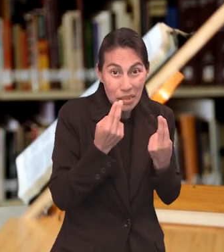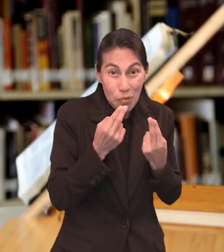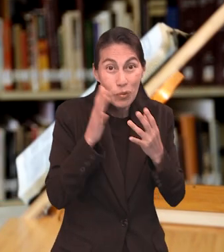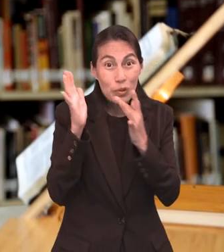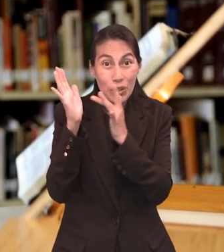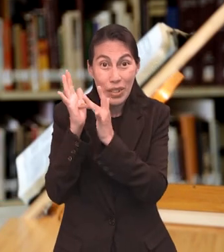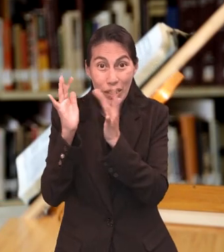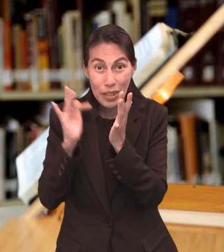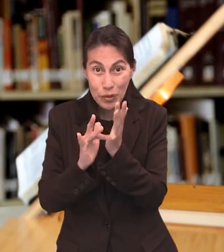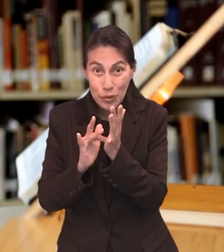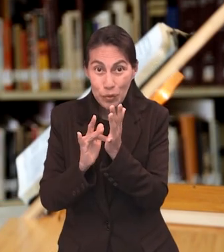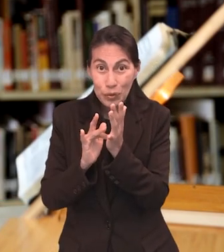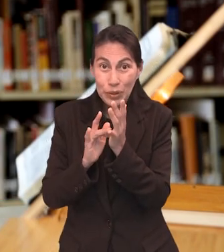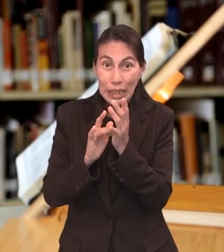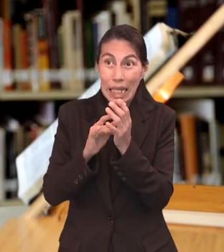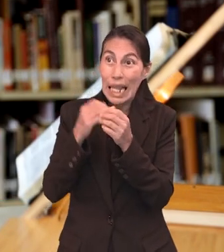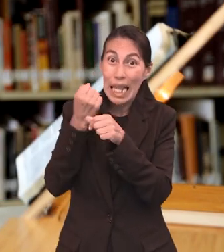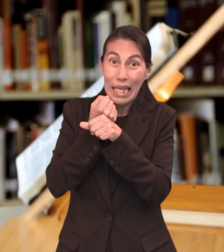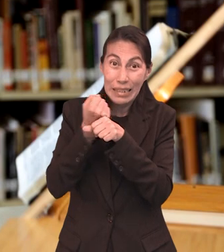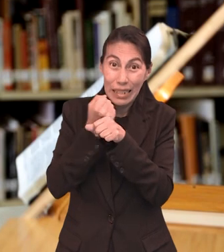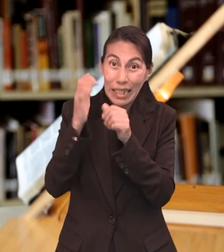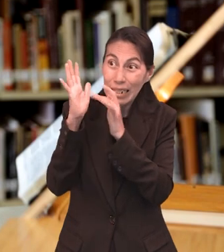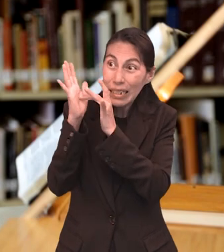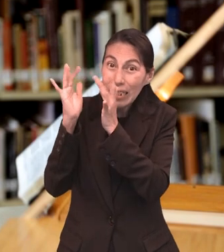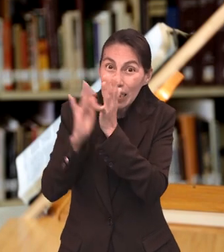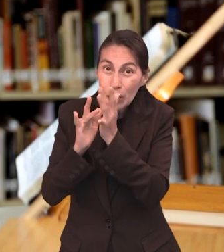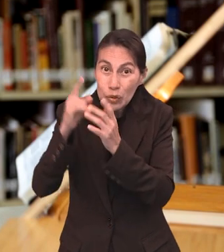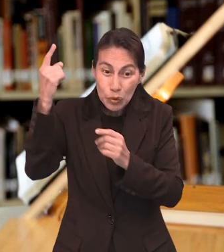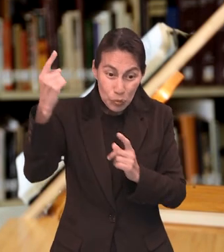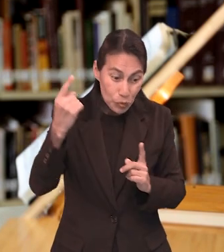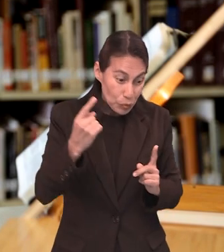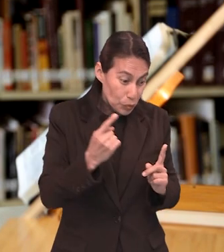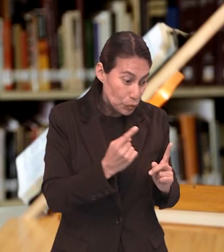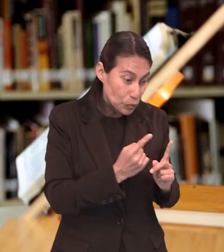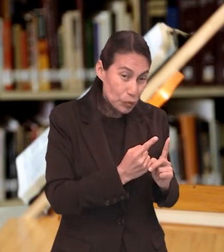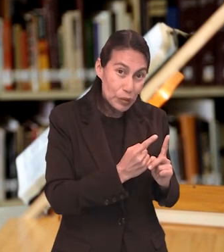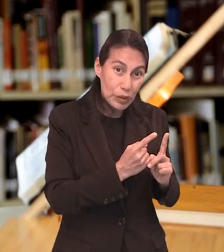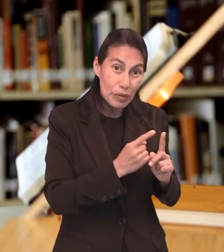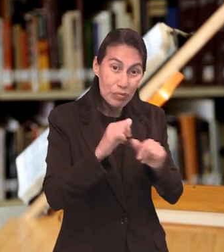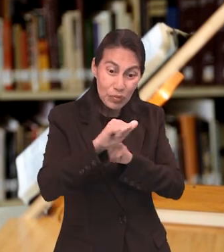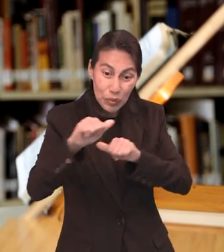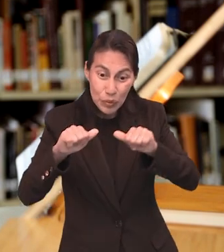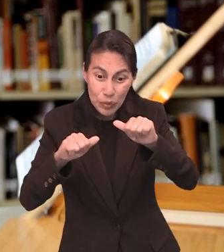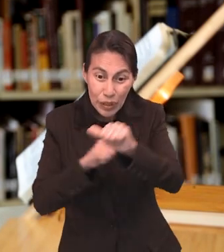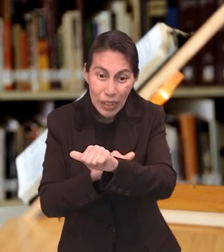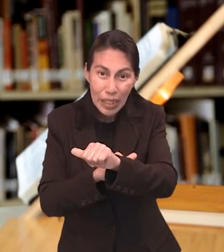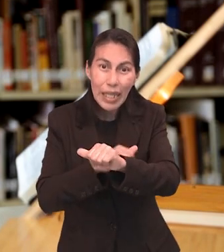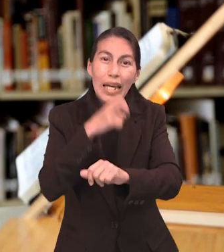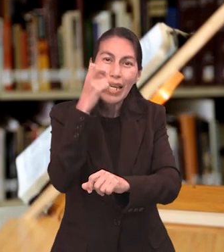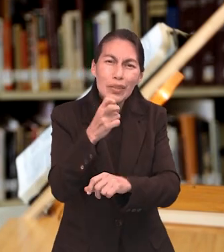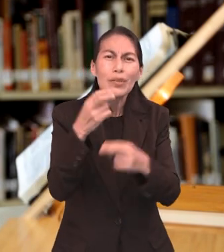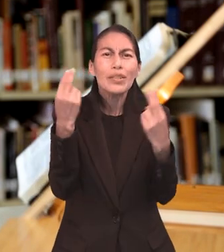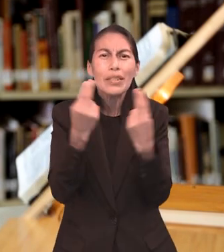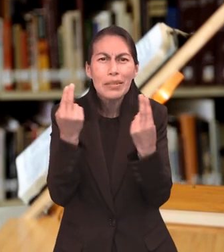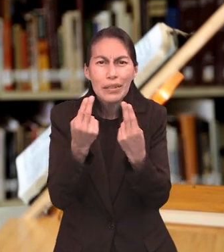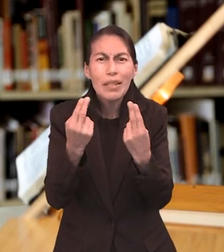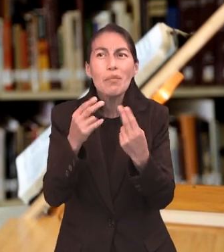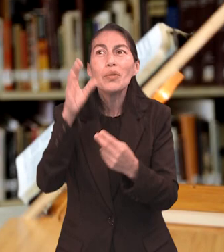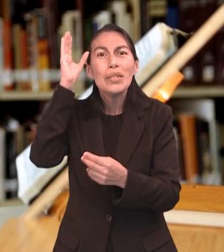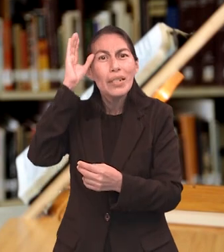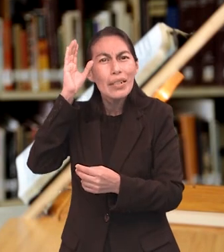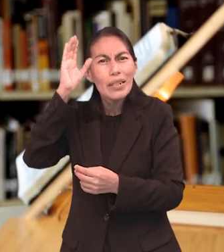La sangre representa la vida del sustituto. La exigencia de que el transgresor muriera